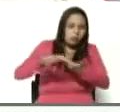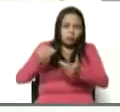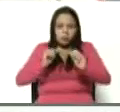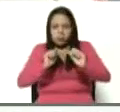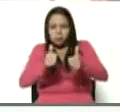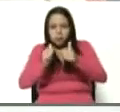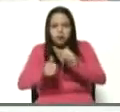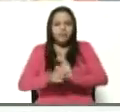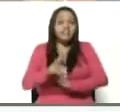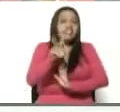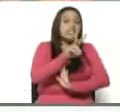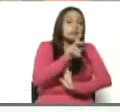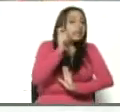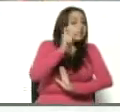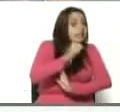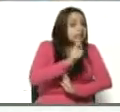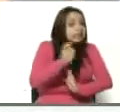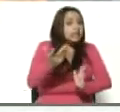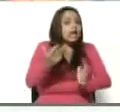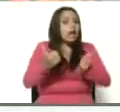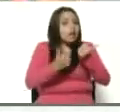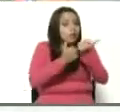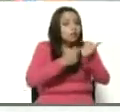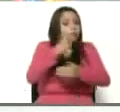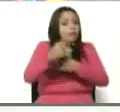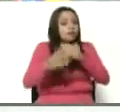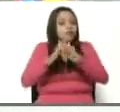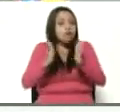Venezuela necesita el apoyo del Programa Mundial de Alimentos.